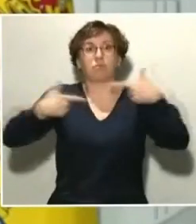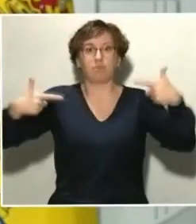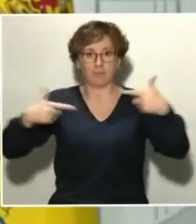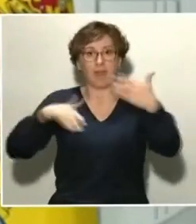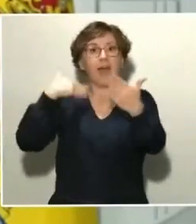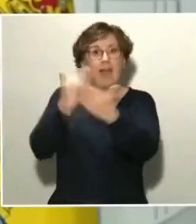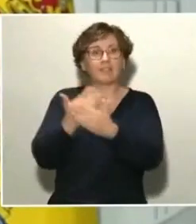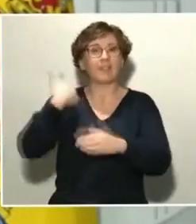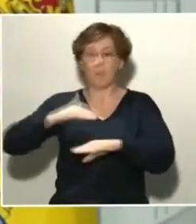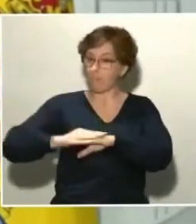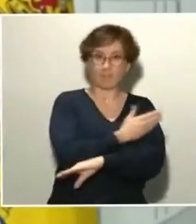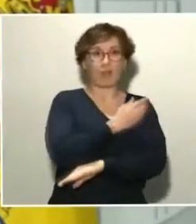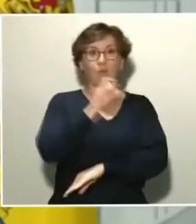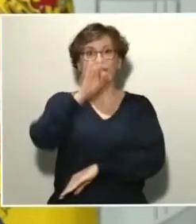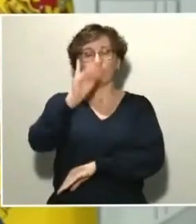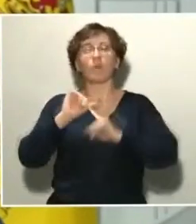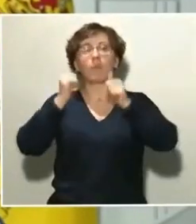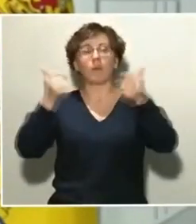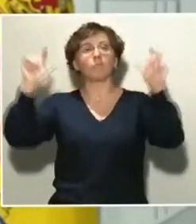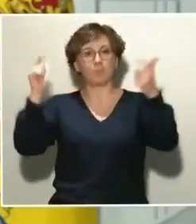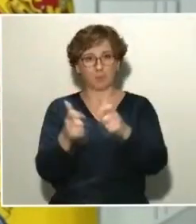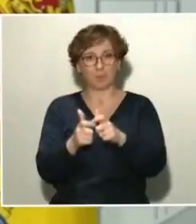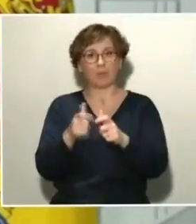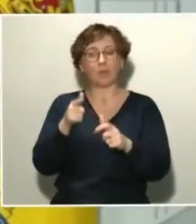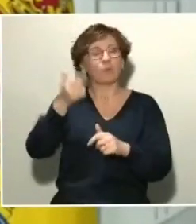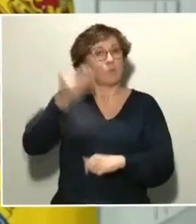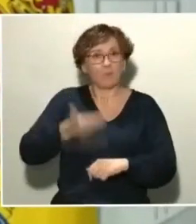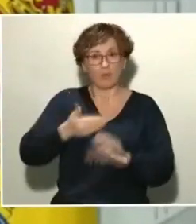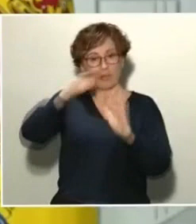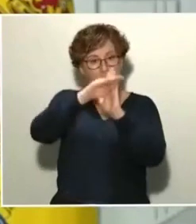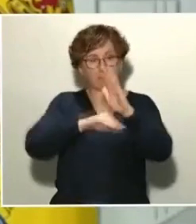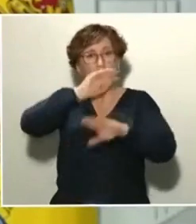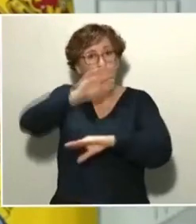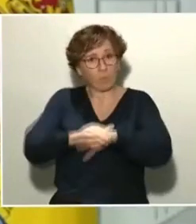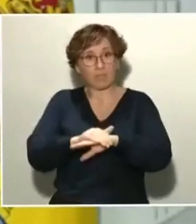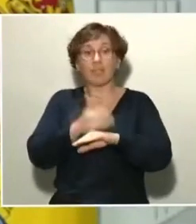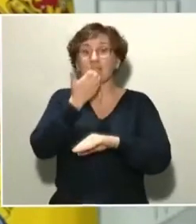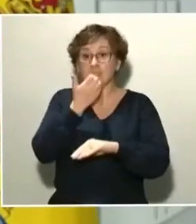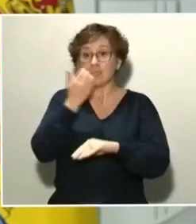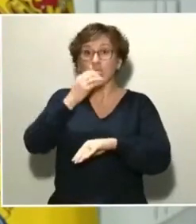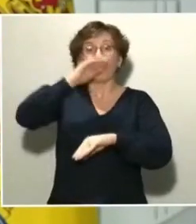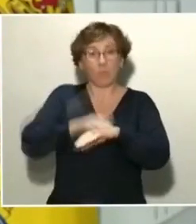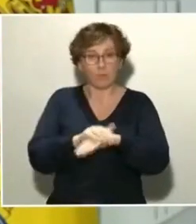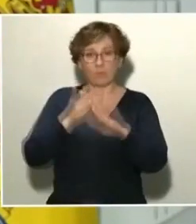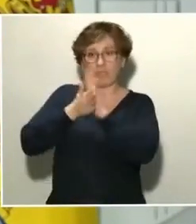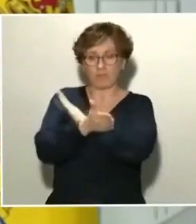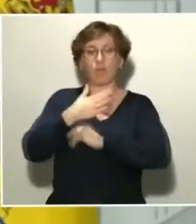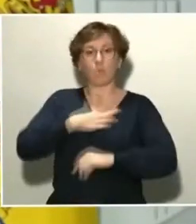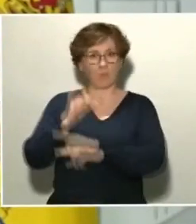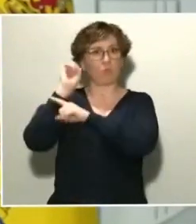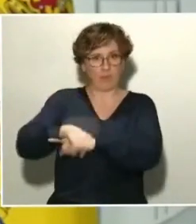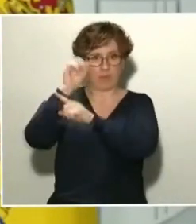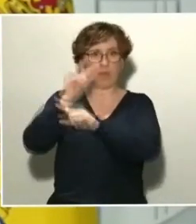Salvador Illa, lo ha anunciado en rueda de prensa este jueves. Tras destacar la estrecha colaboración con la que está trabajando el